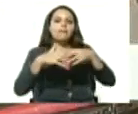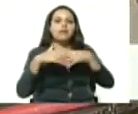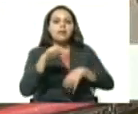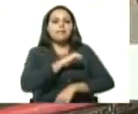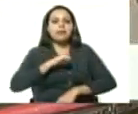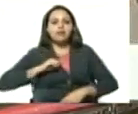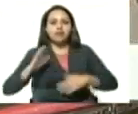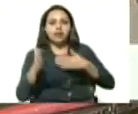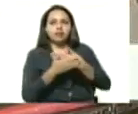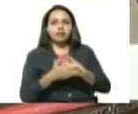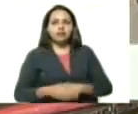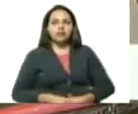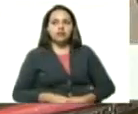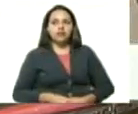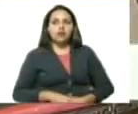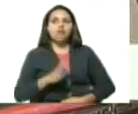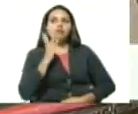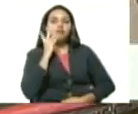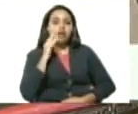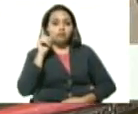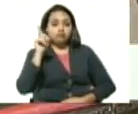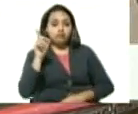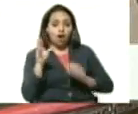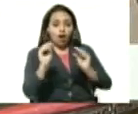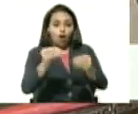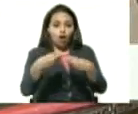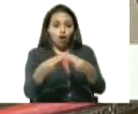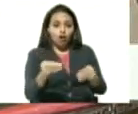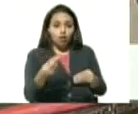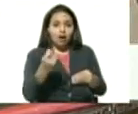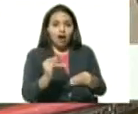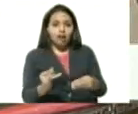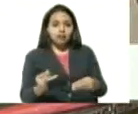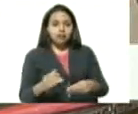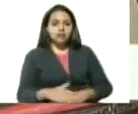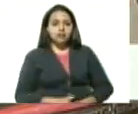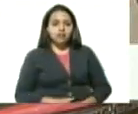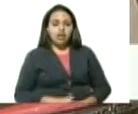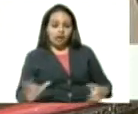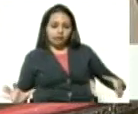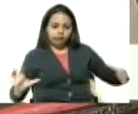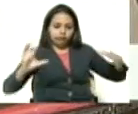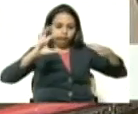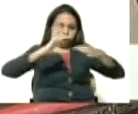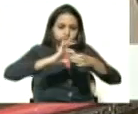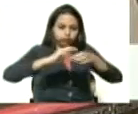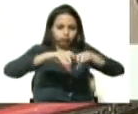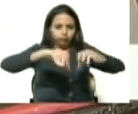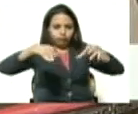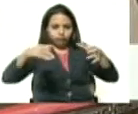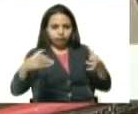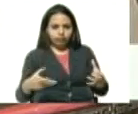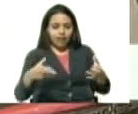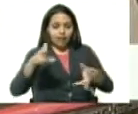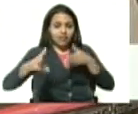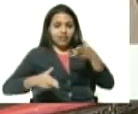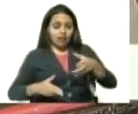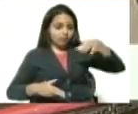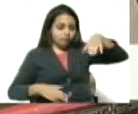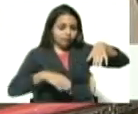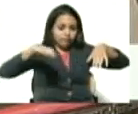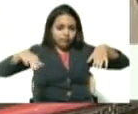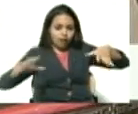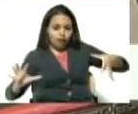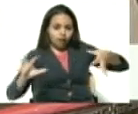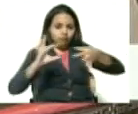como es el caso de esta goma. Esta goma se usa en los acopladores de los trenes. Esta goma, el hecho de hacerla aquí